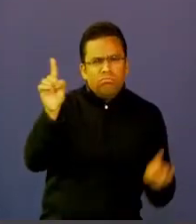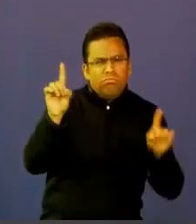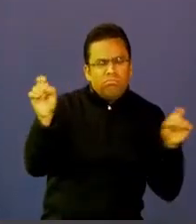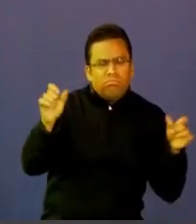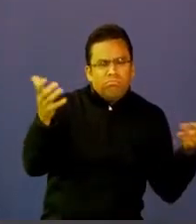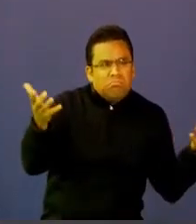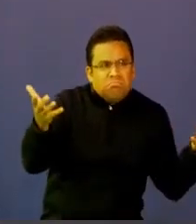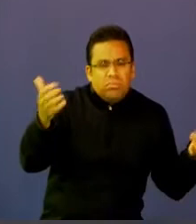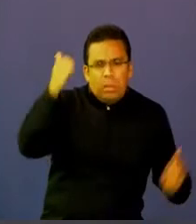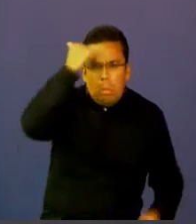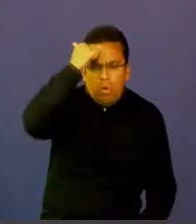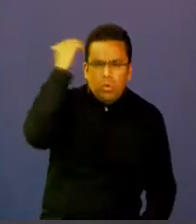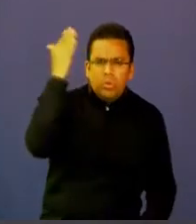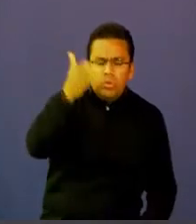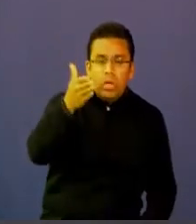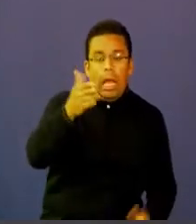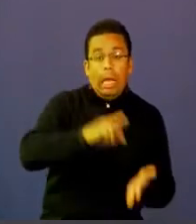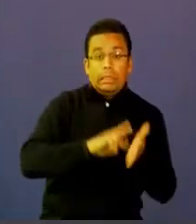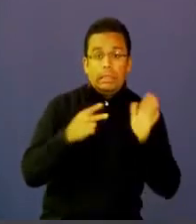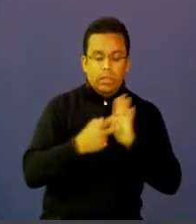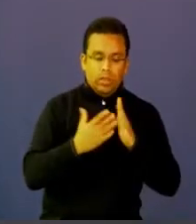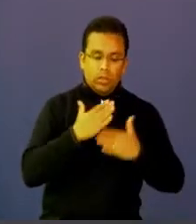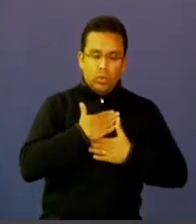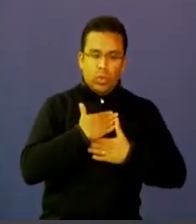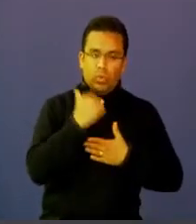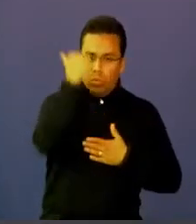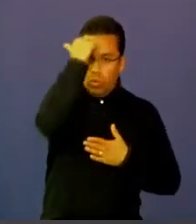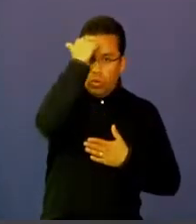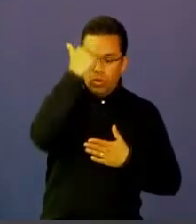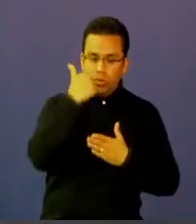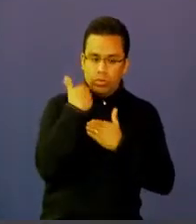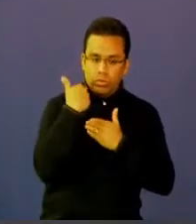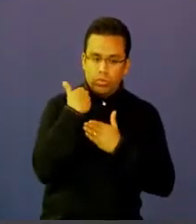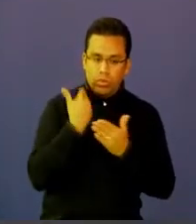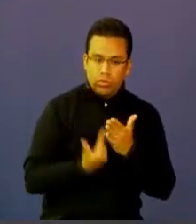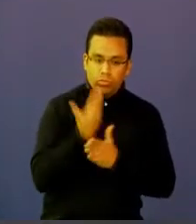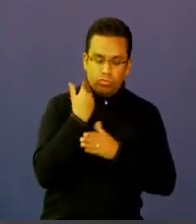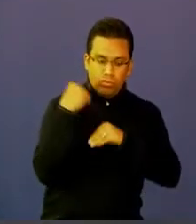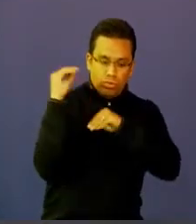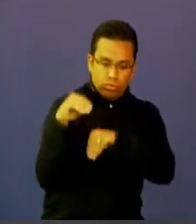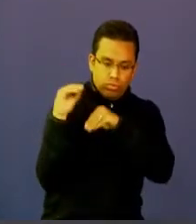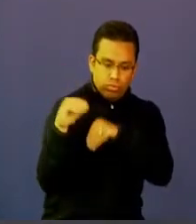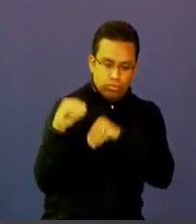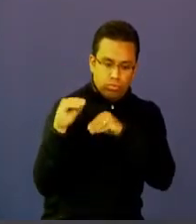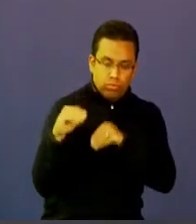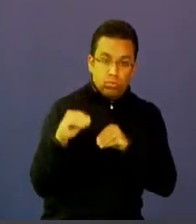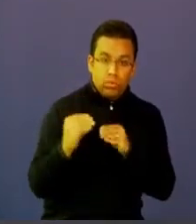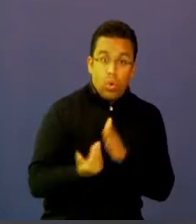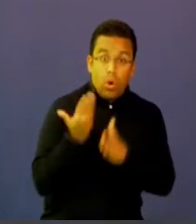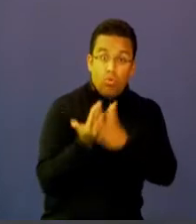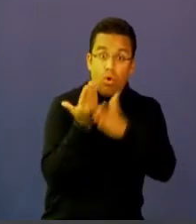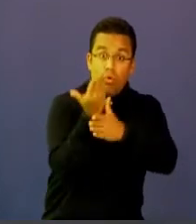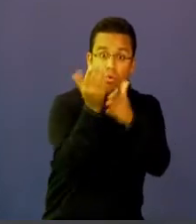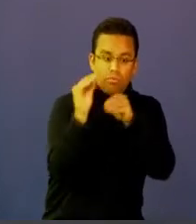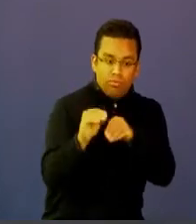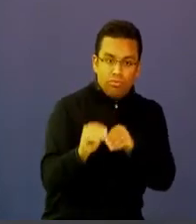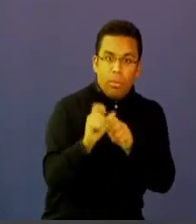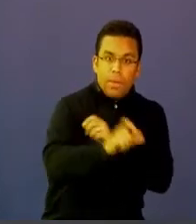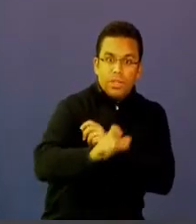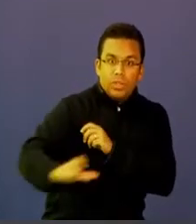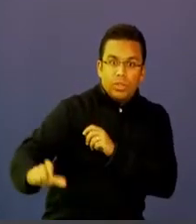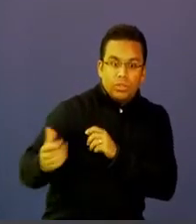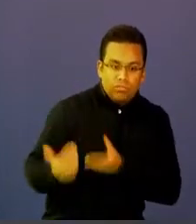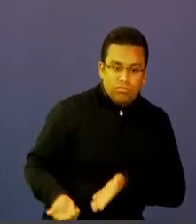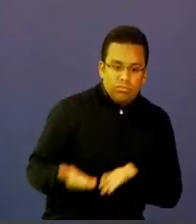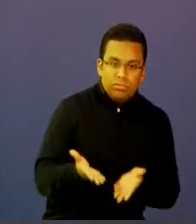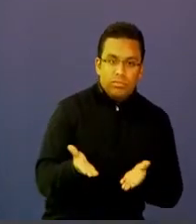Es el profesor que tiene la gran responsabilidad de formar a las nuevas generaciones, para poder introducir en esas características y competencias de